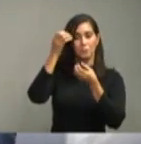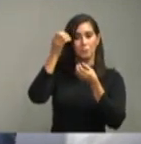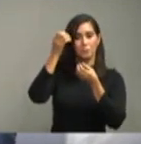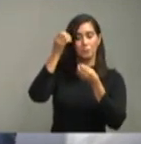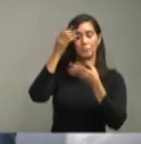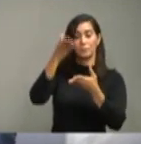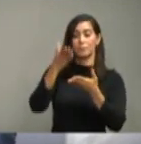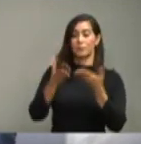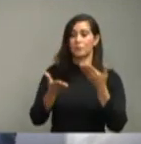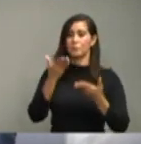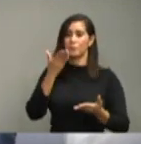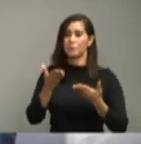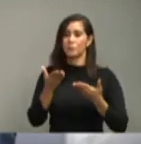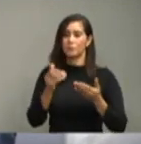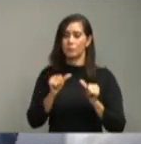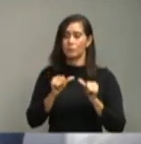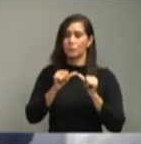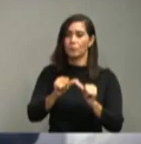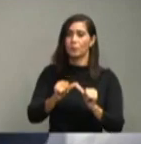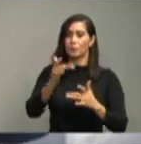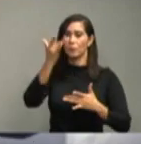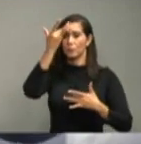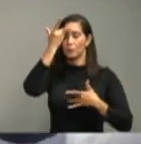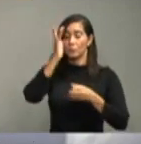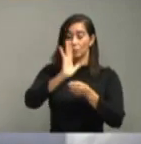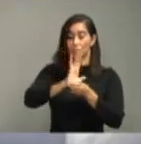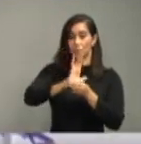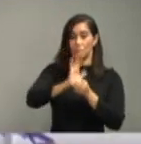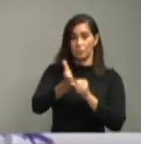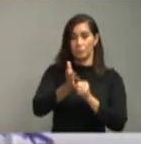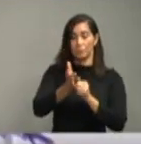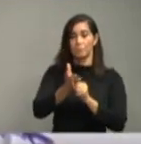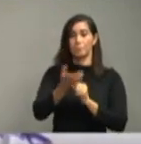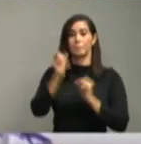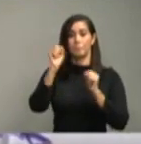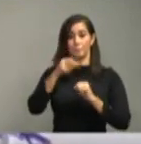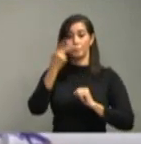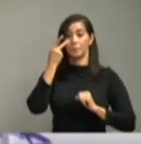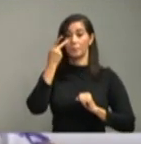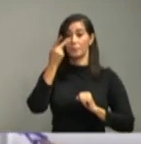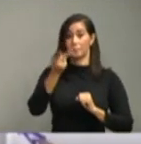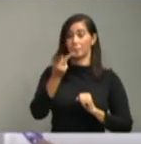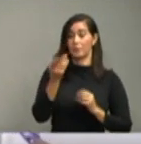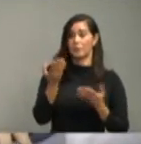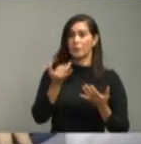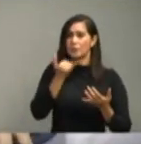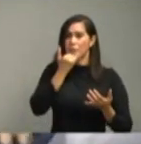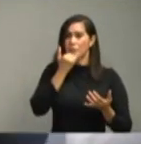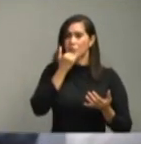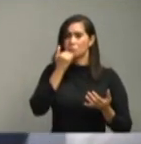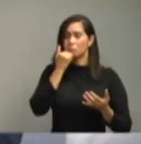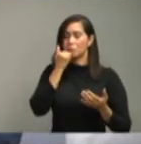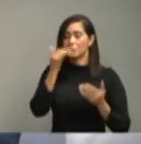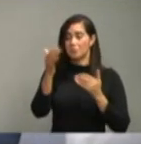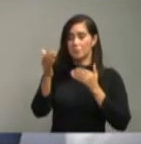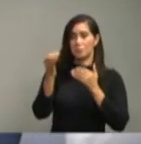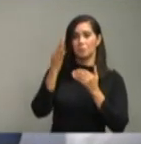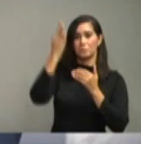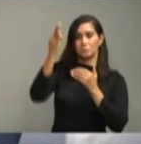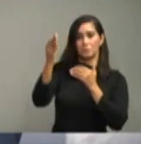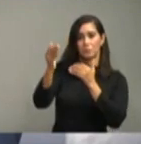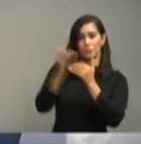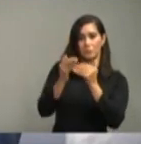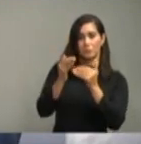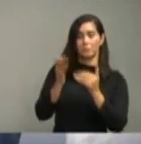probable de la enfermedad, de manera que podamos hacer proyecciones a futuro acerca de la